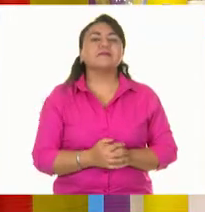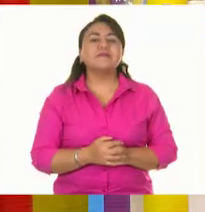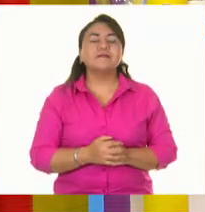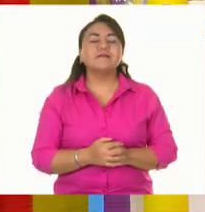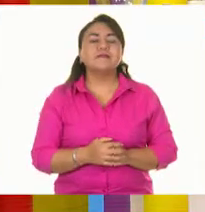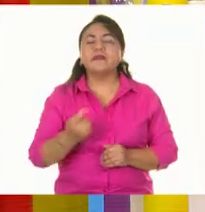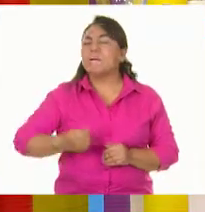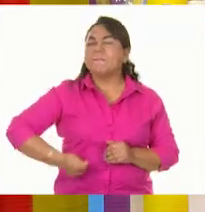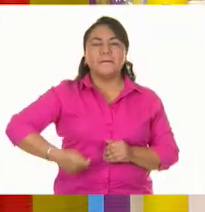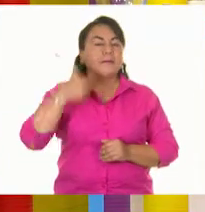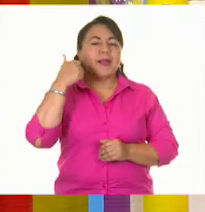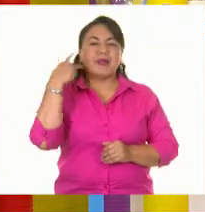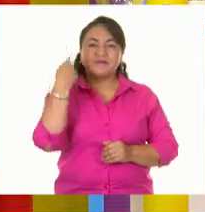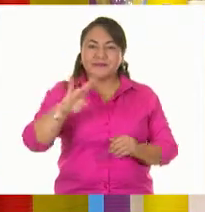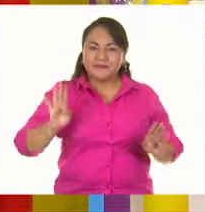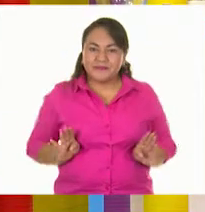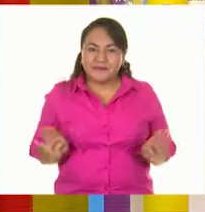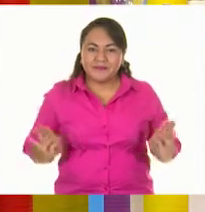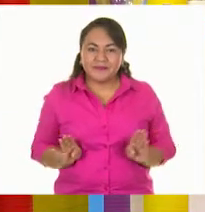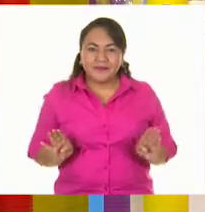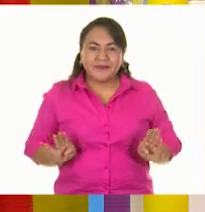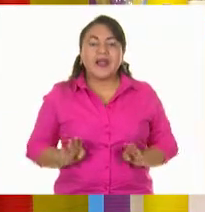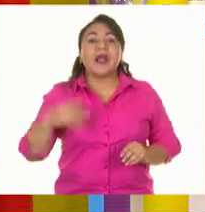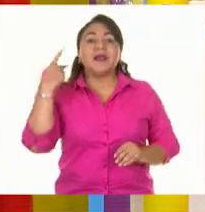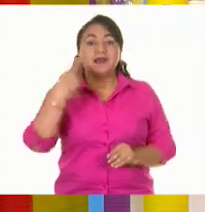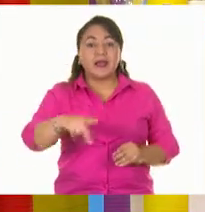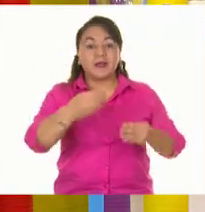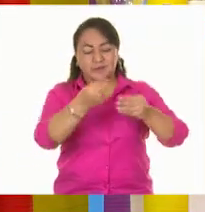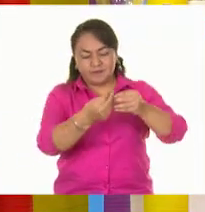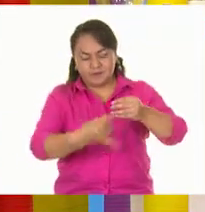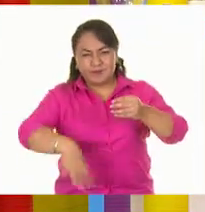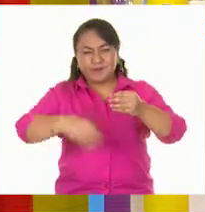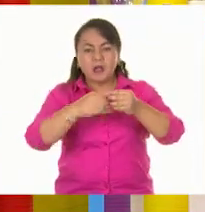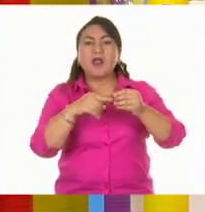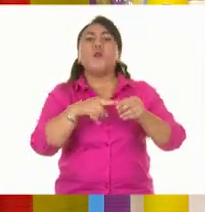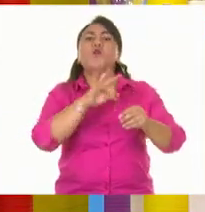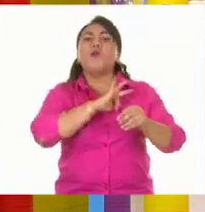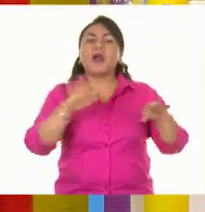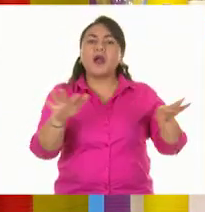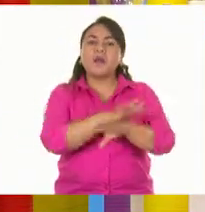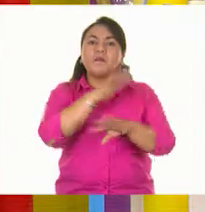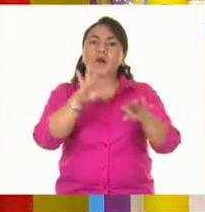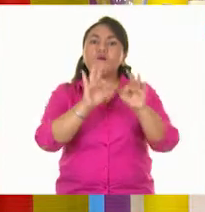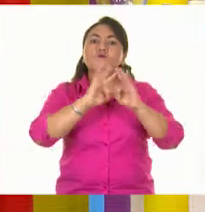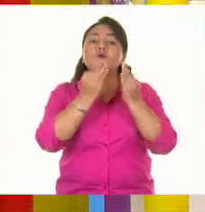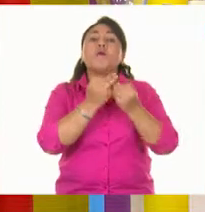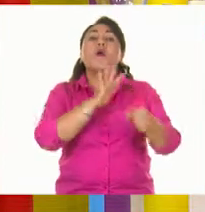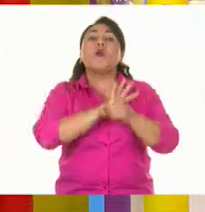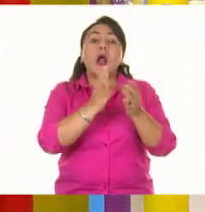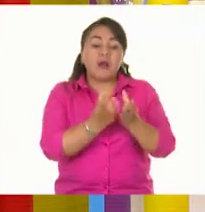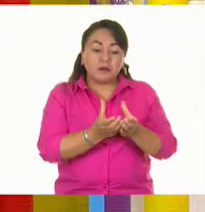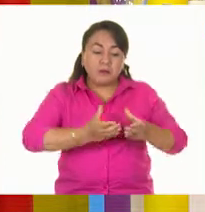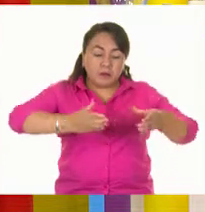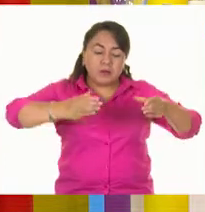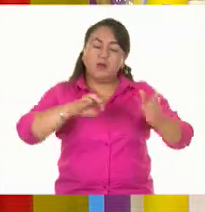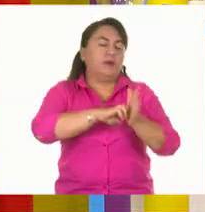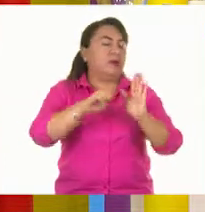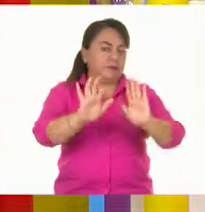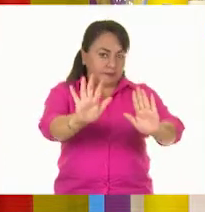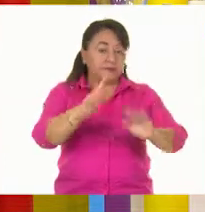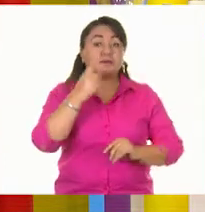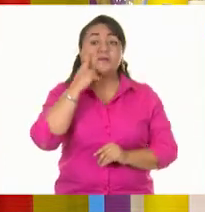característica de los líquidos es que pueden cambiar su forma según el recipiente que los contiene. Por ejemplo,